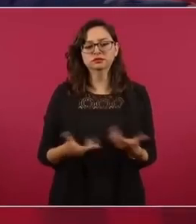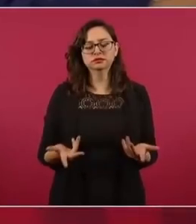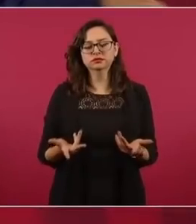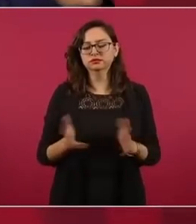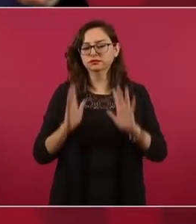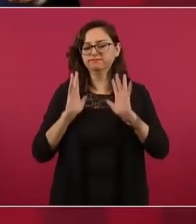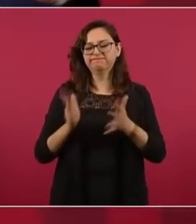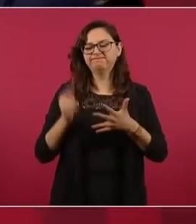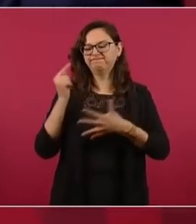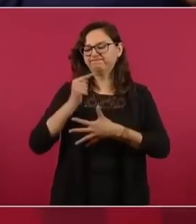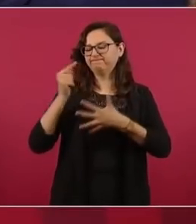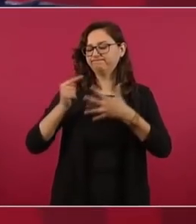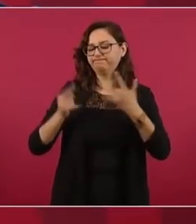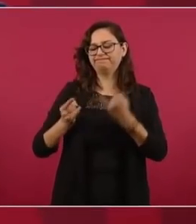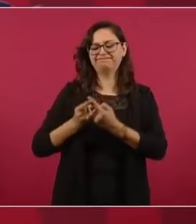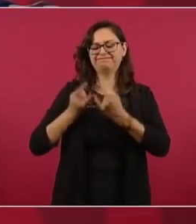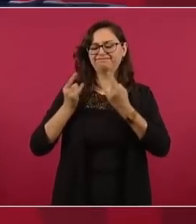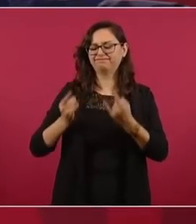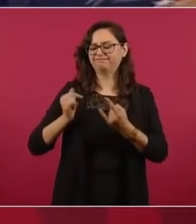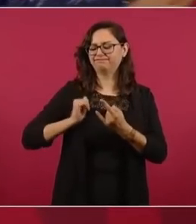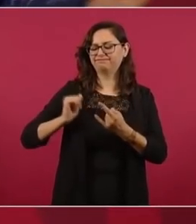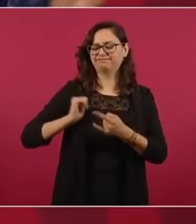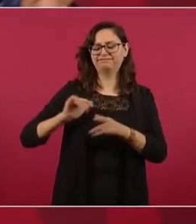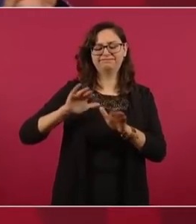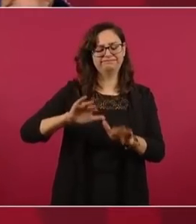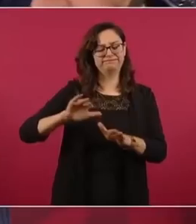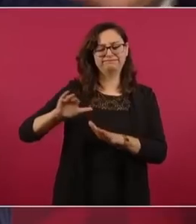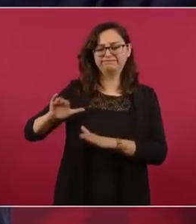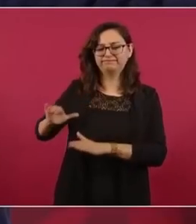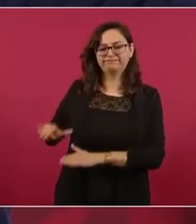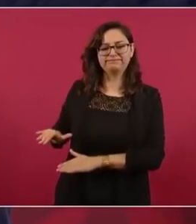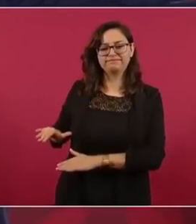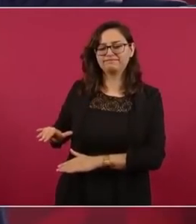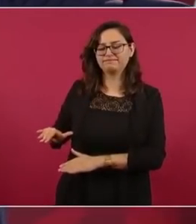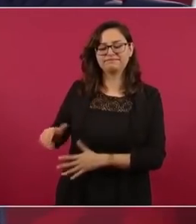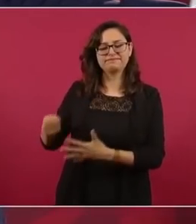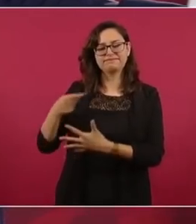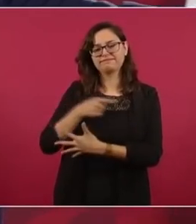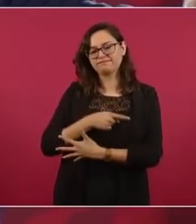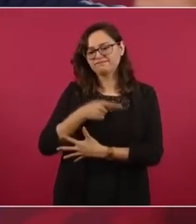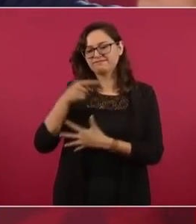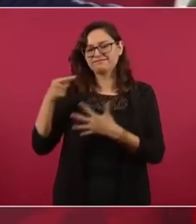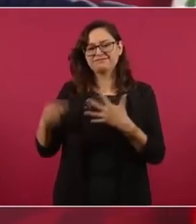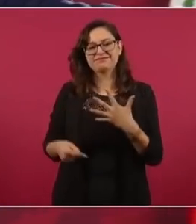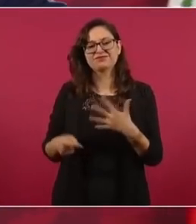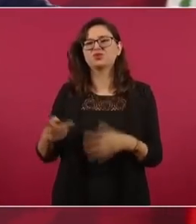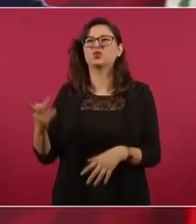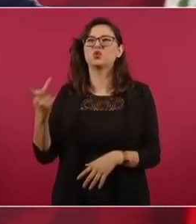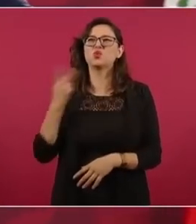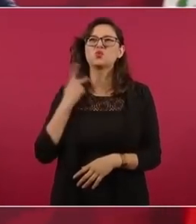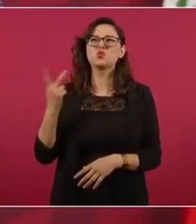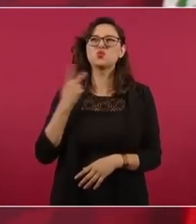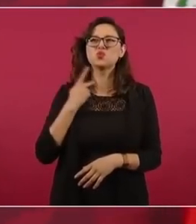toda esa política. política,